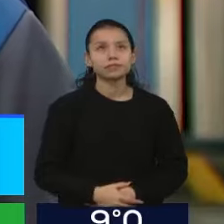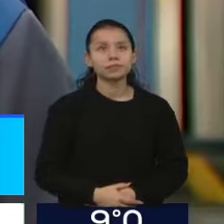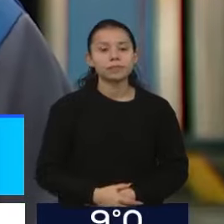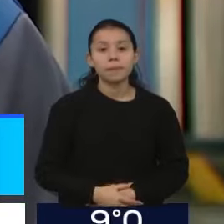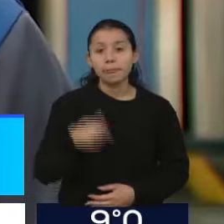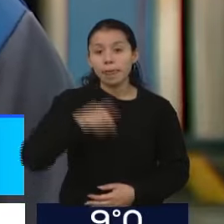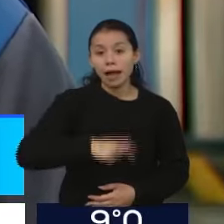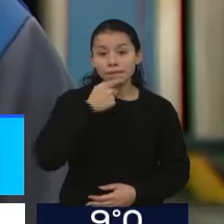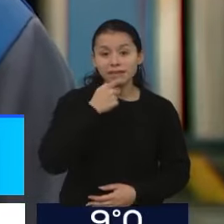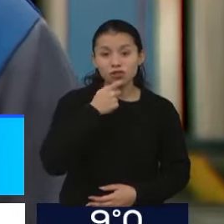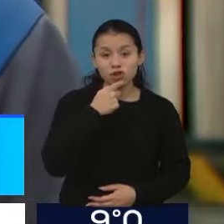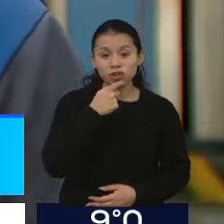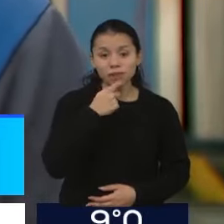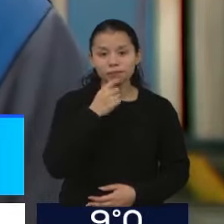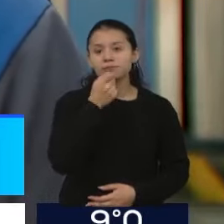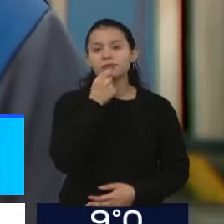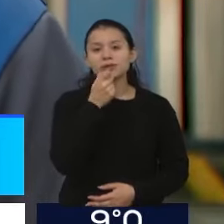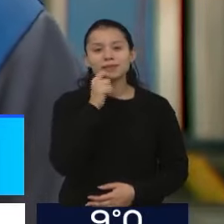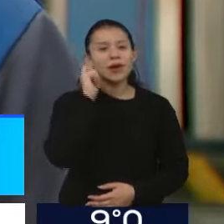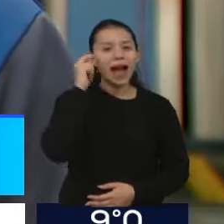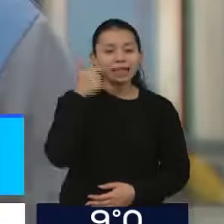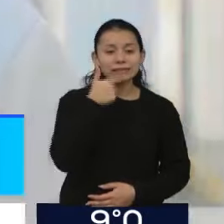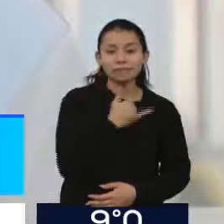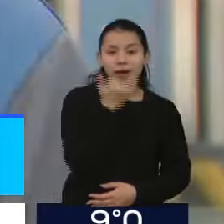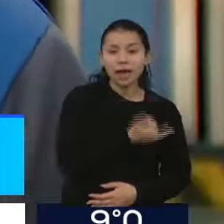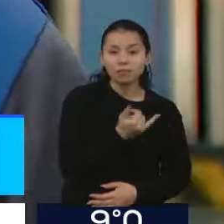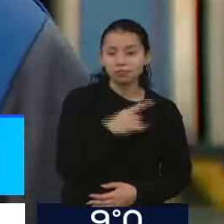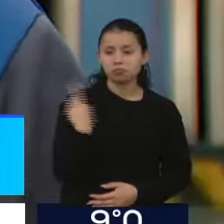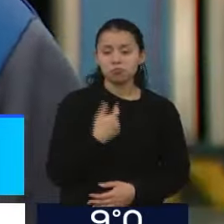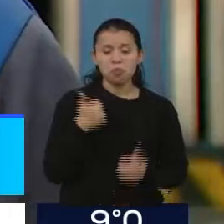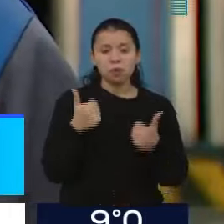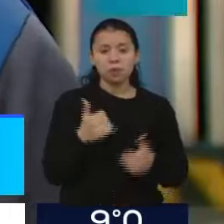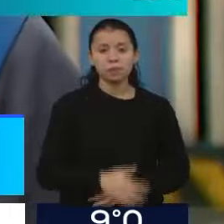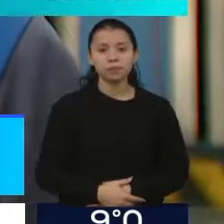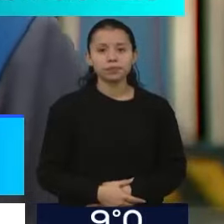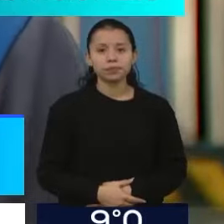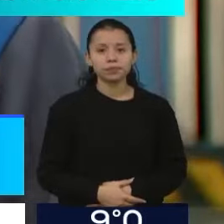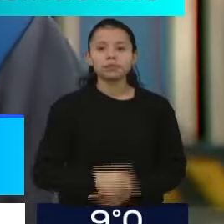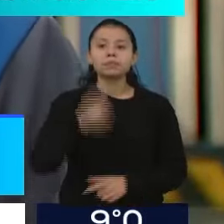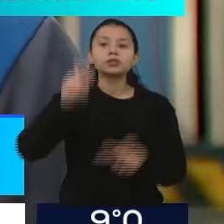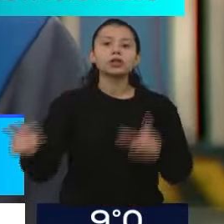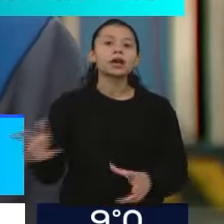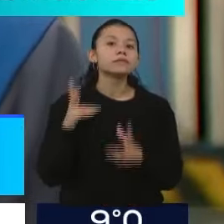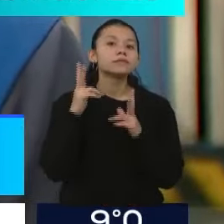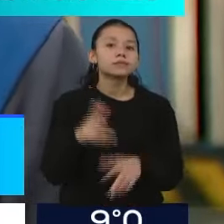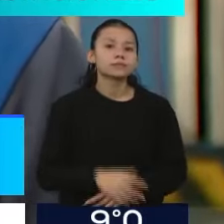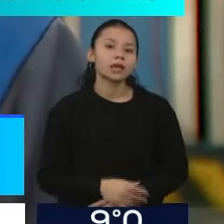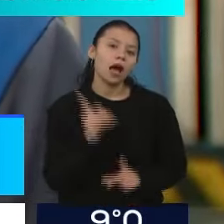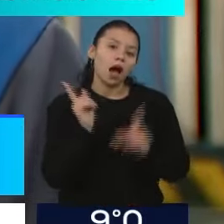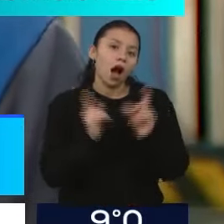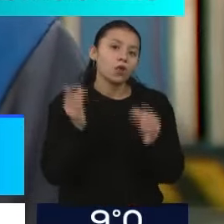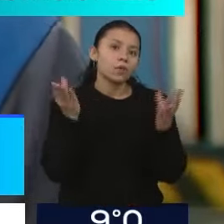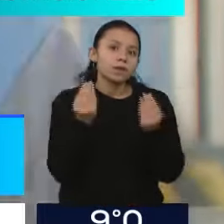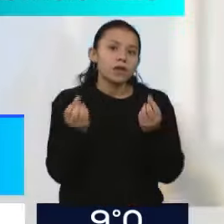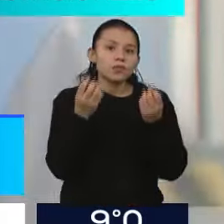habido ningún desabastecimiento y por el momento estamos bien. ¿Qué dicen los conductores? Y algunos tienen temor, porque mucha gente